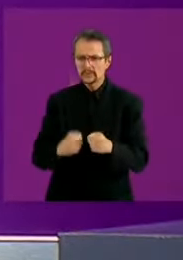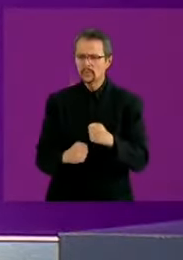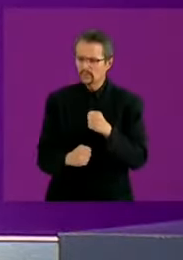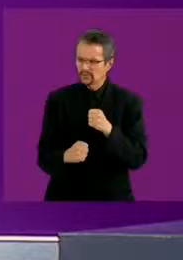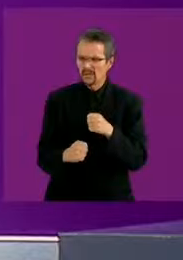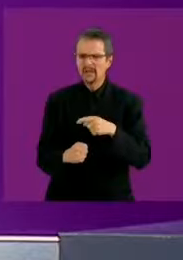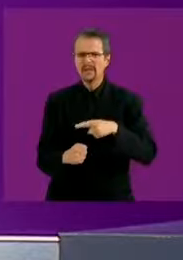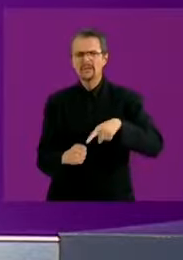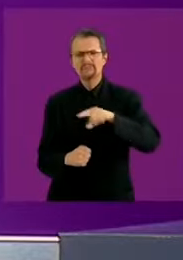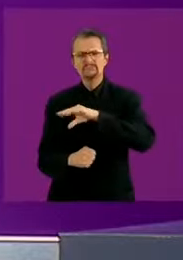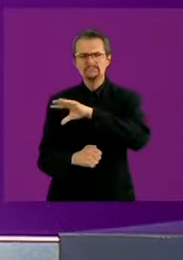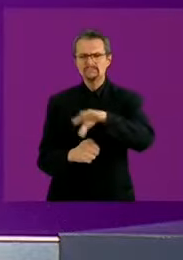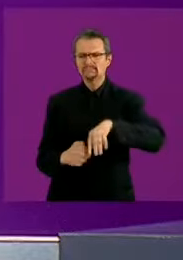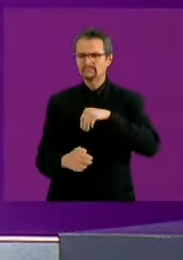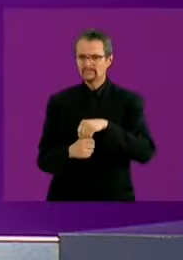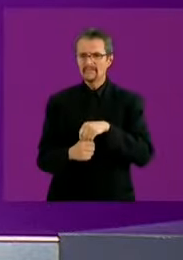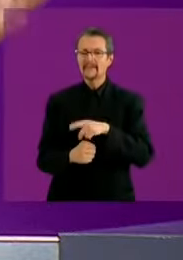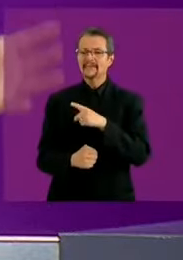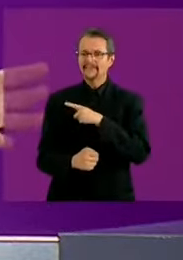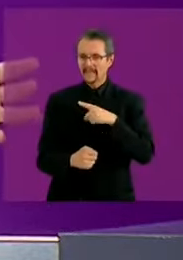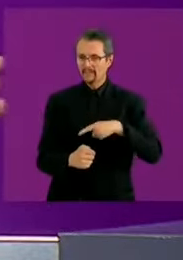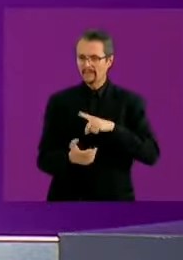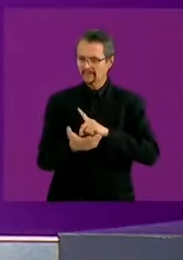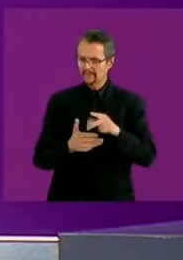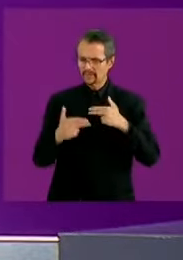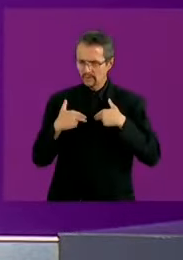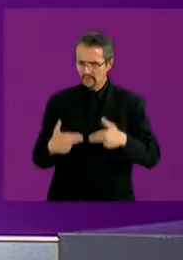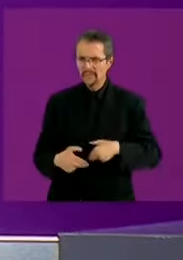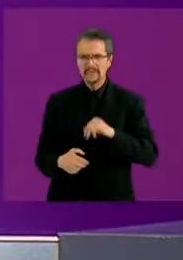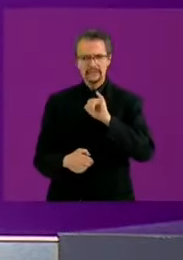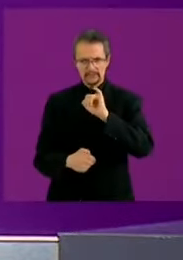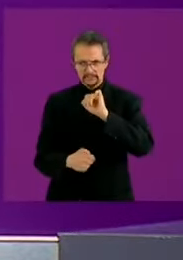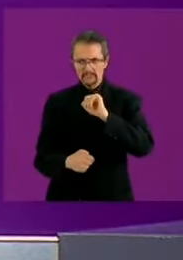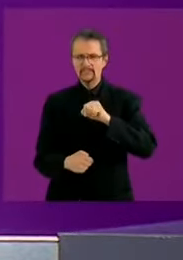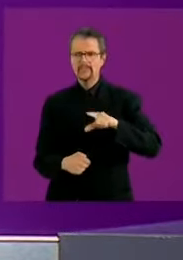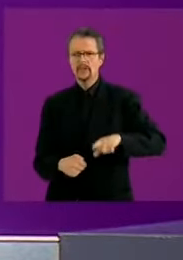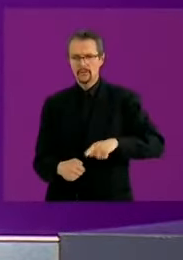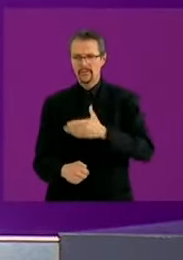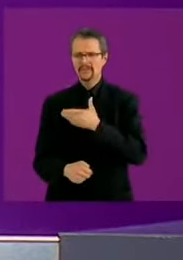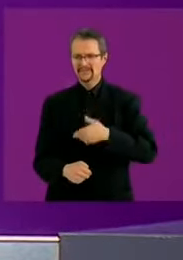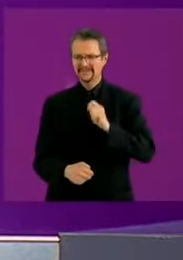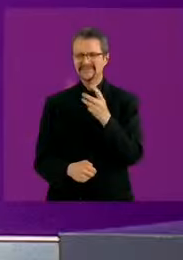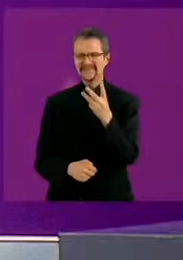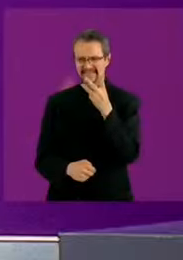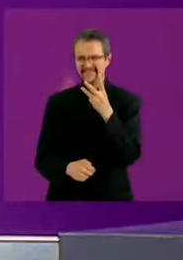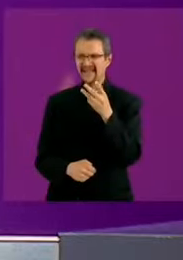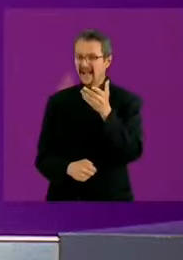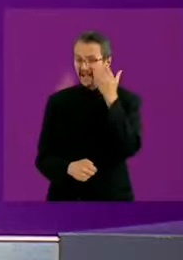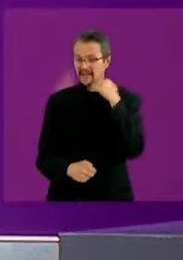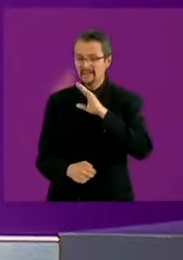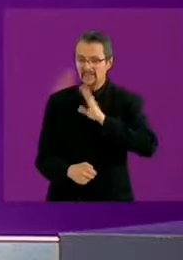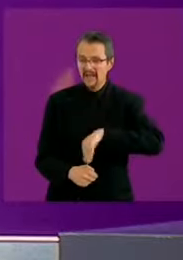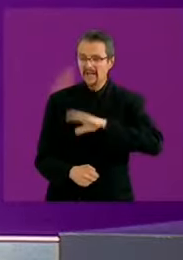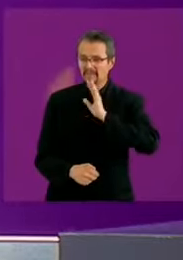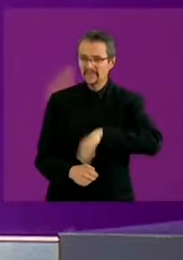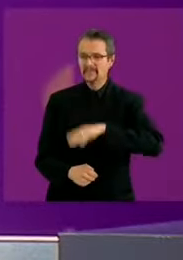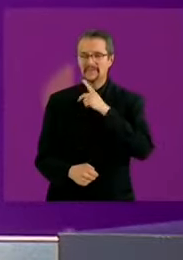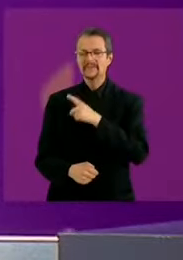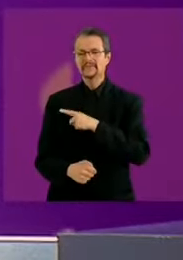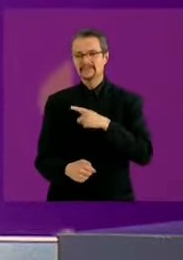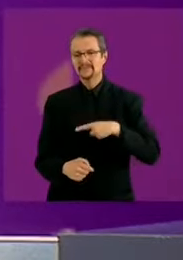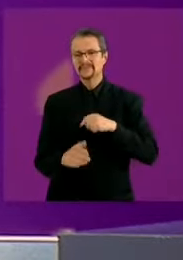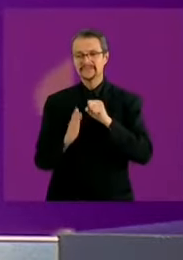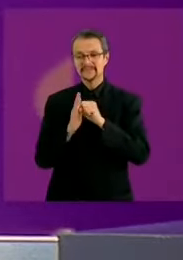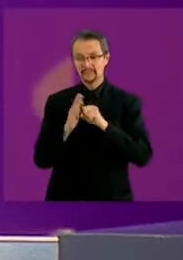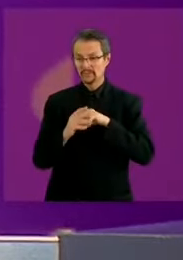menciona el apego a los derechos humanos de los últimos tres sexenios. Sistema Nacional de Cuidados para que las mujeres puedan prevenir este